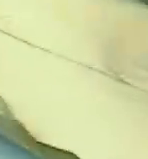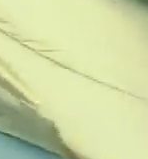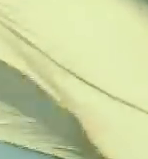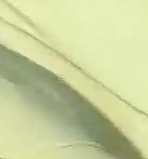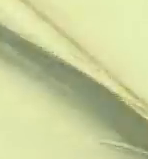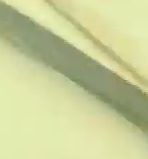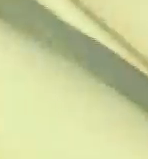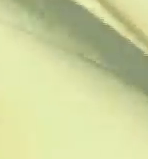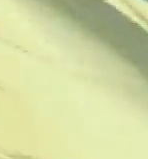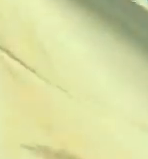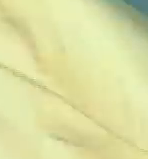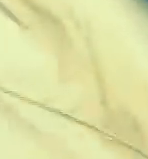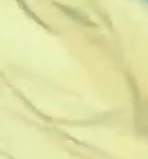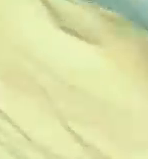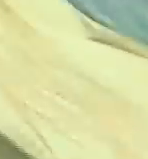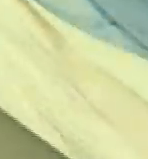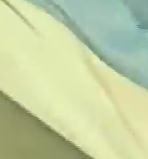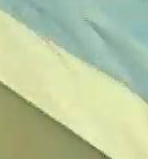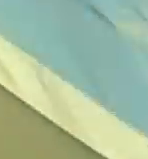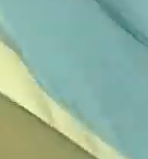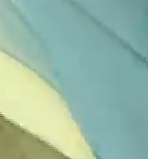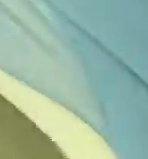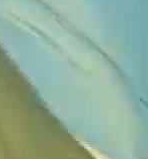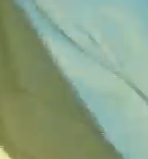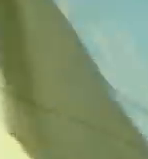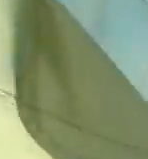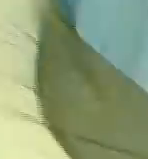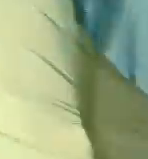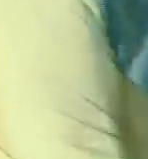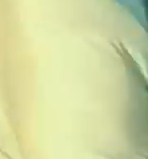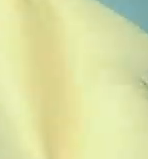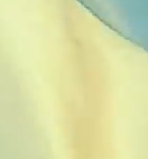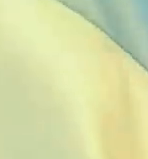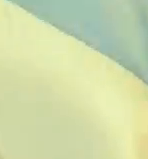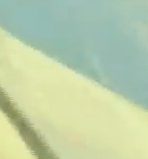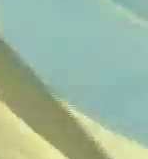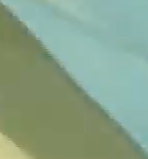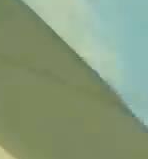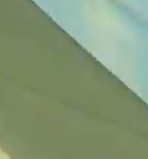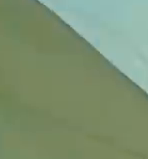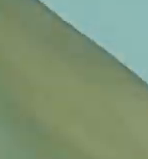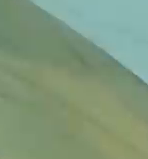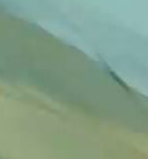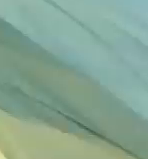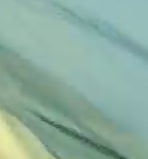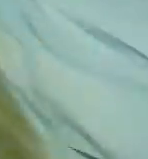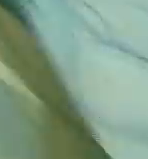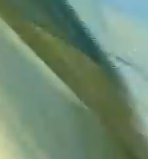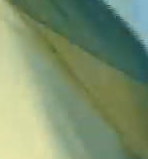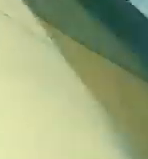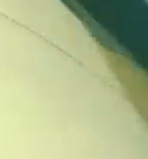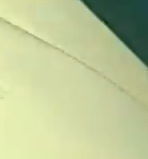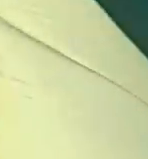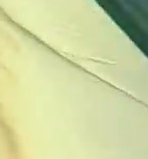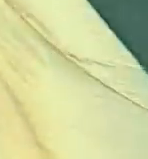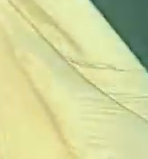conmemorarse el Día del Veterano y los Caídos en la Guerra de Malvinas. A partir de este momento, las emisoras